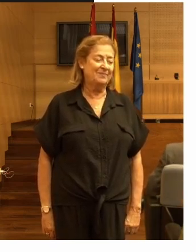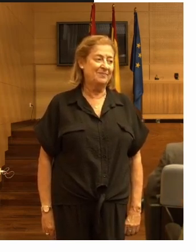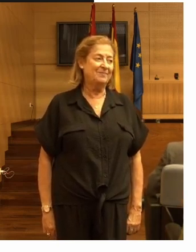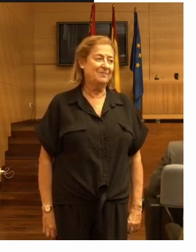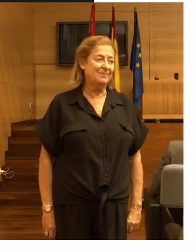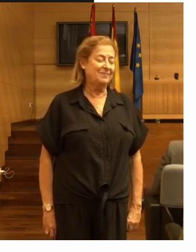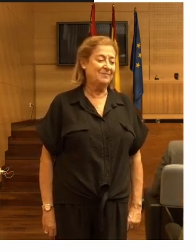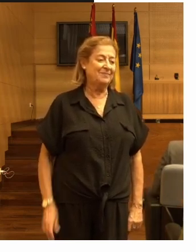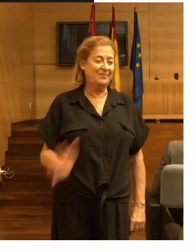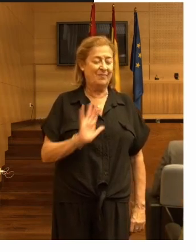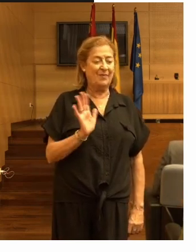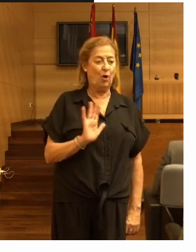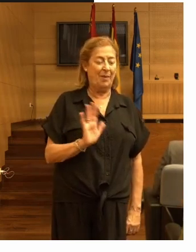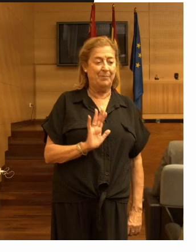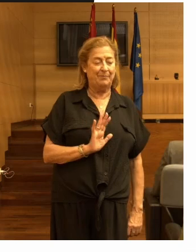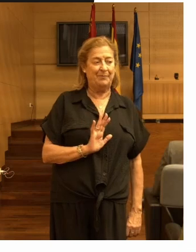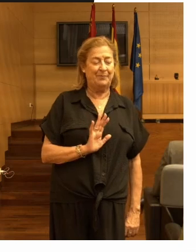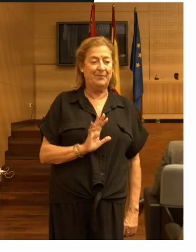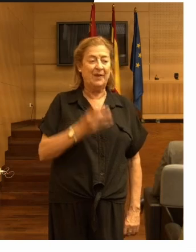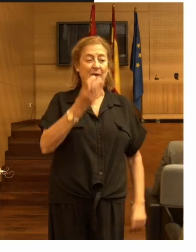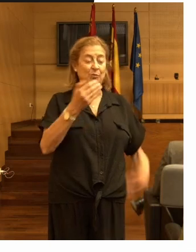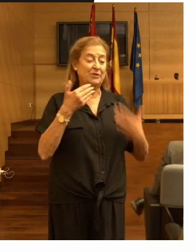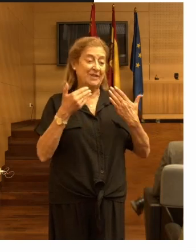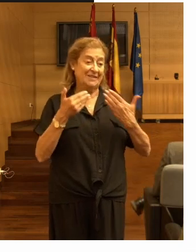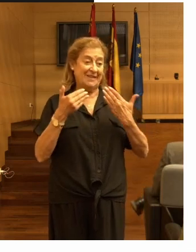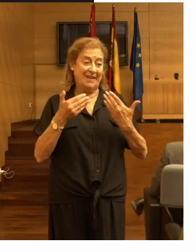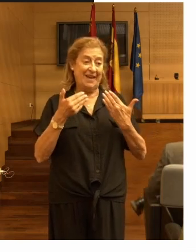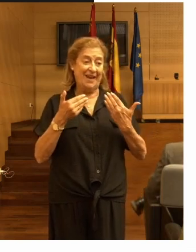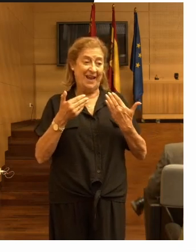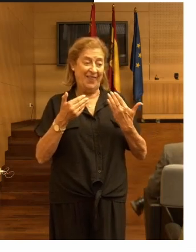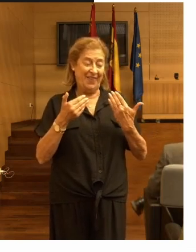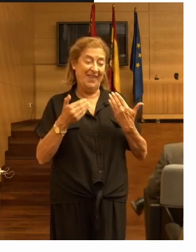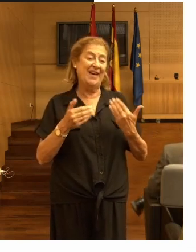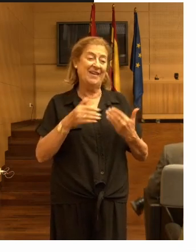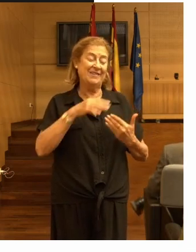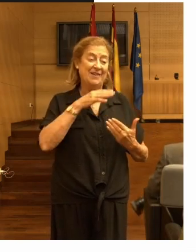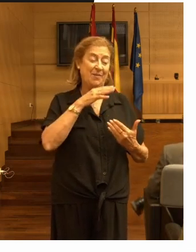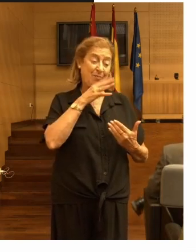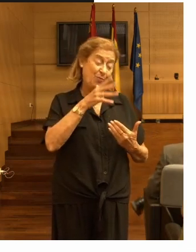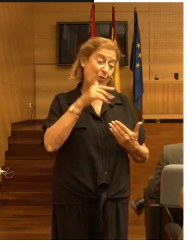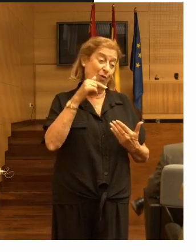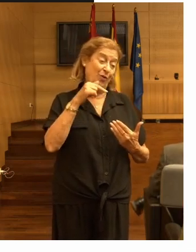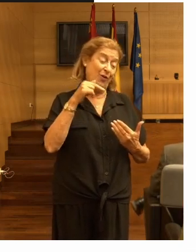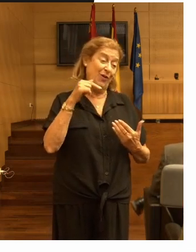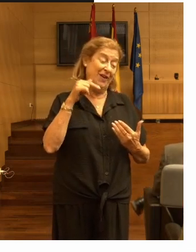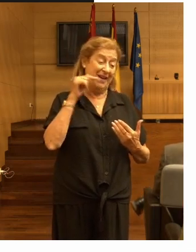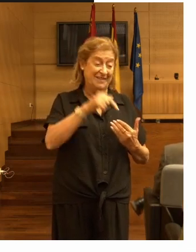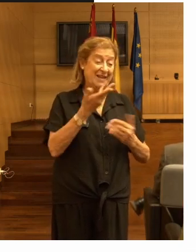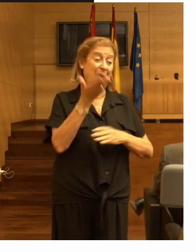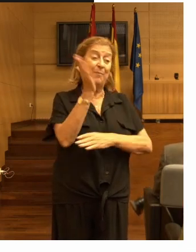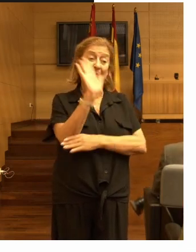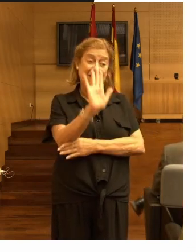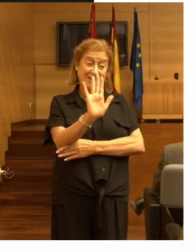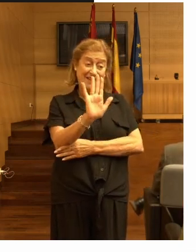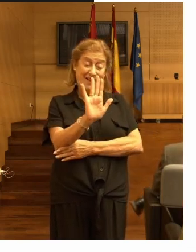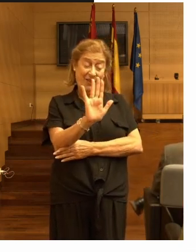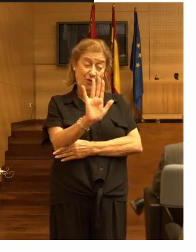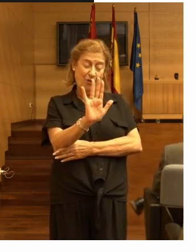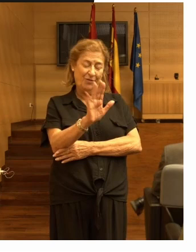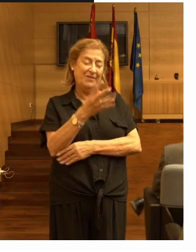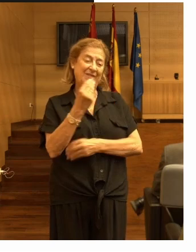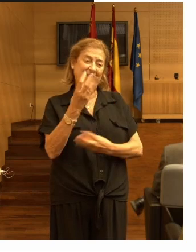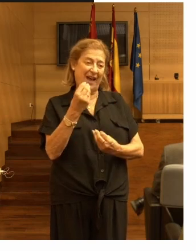hola muchas gracias Clemens por esta presentación tan